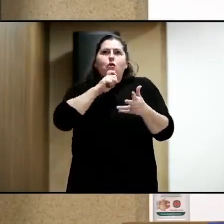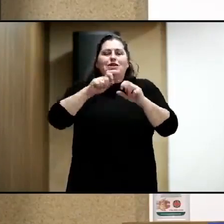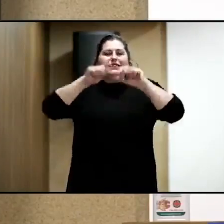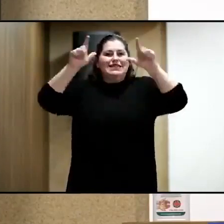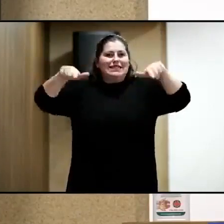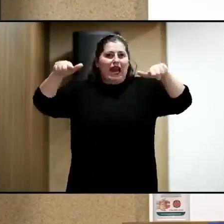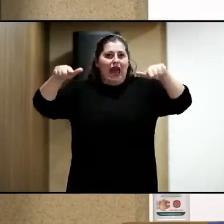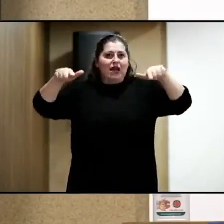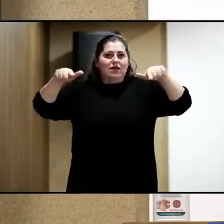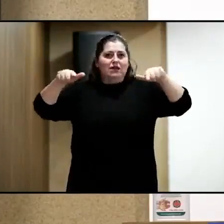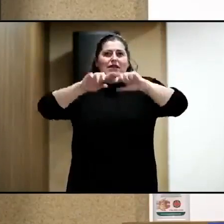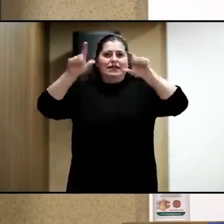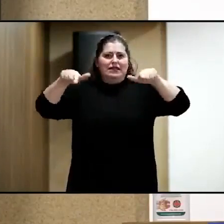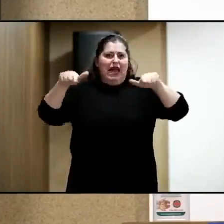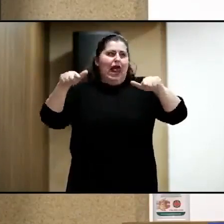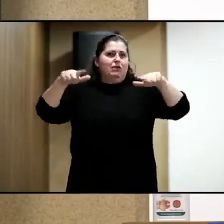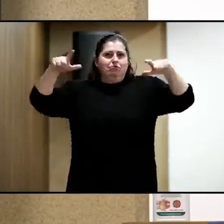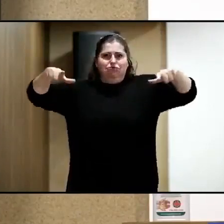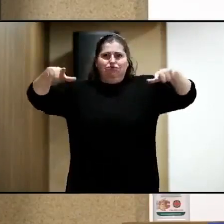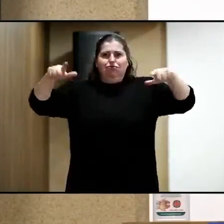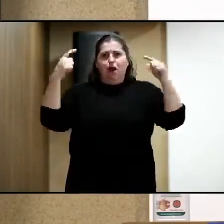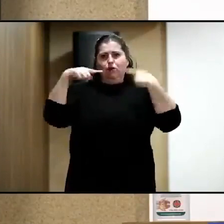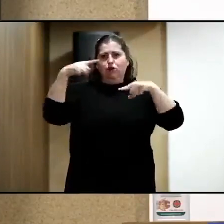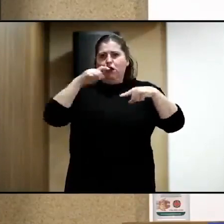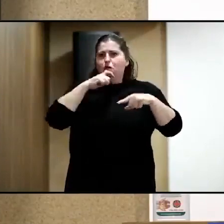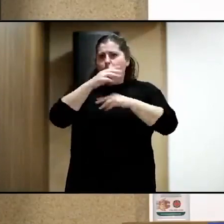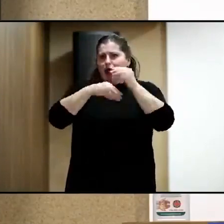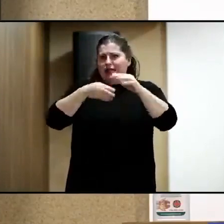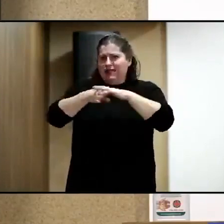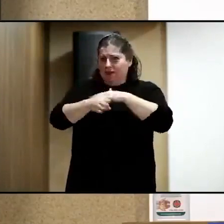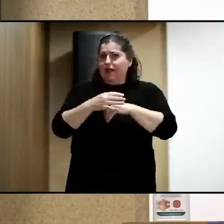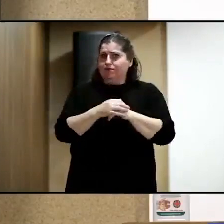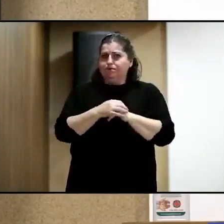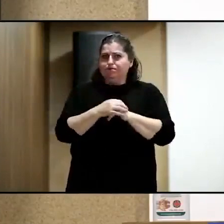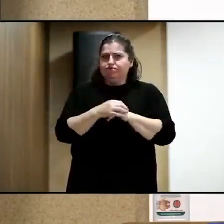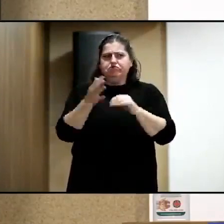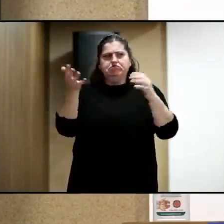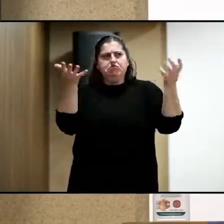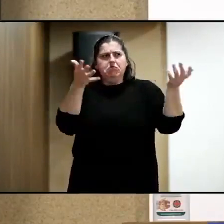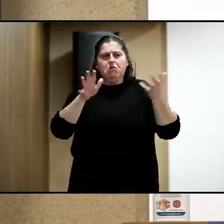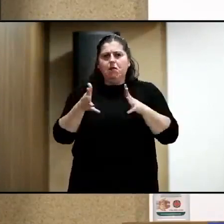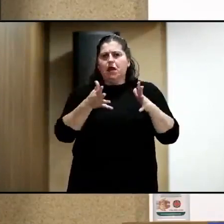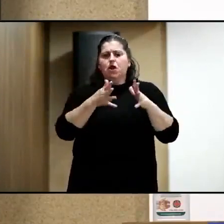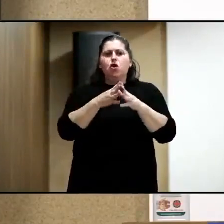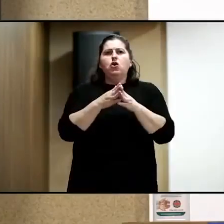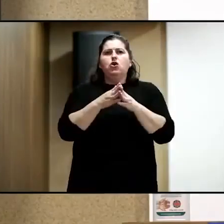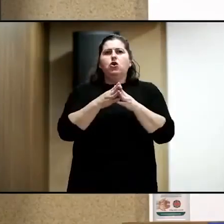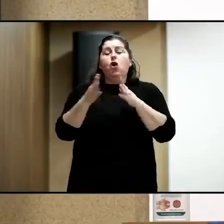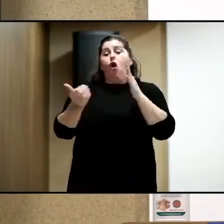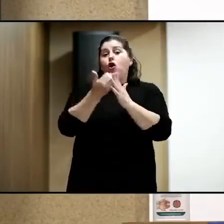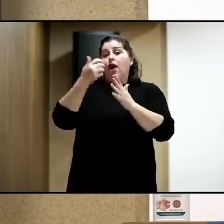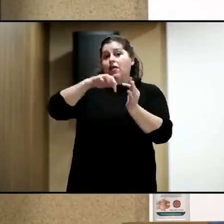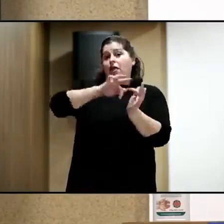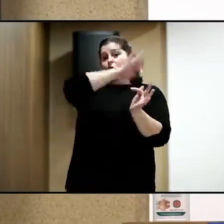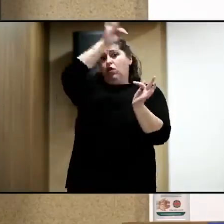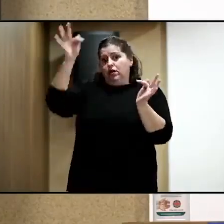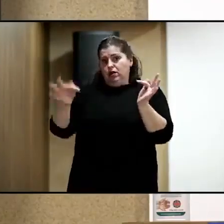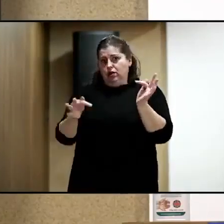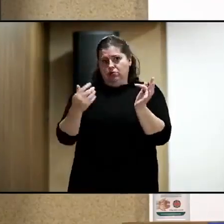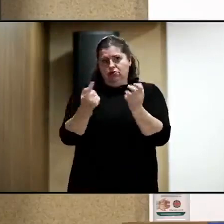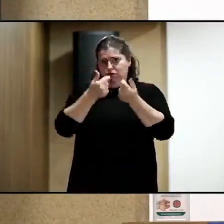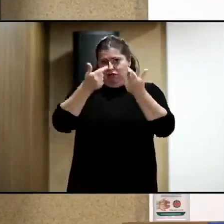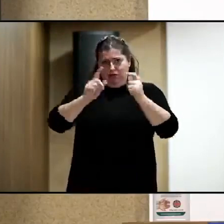música, Eso será la jornada de hoy, que no es poco,